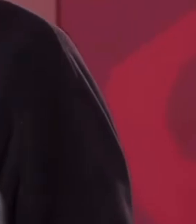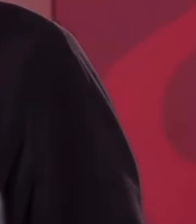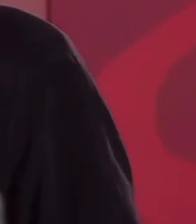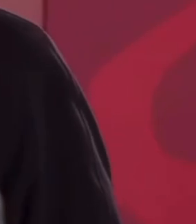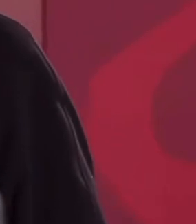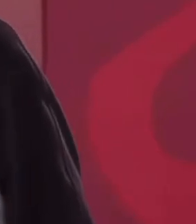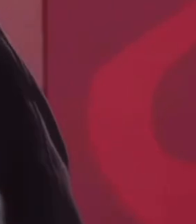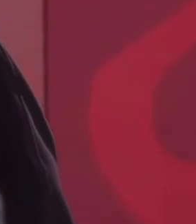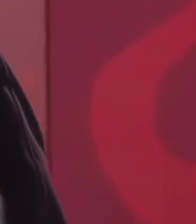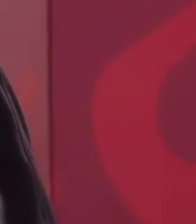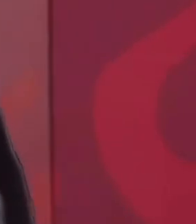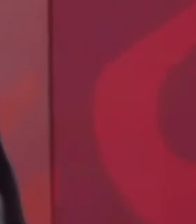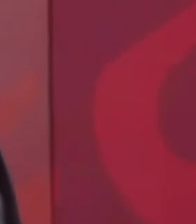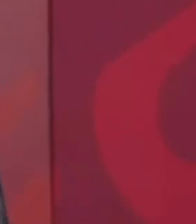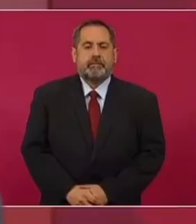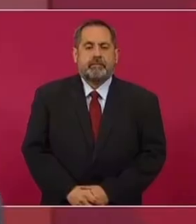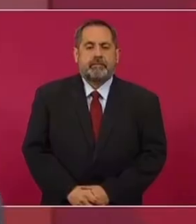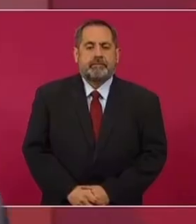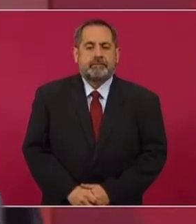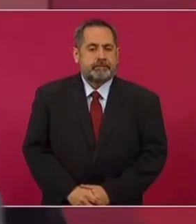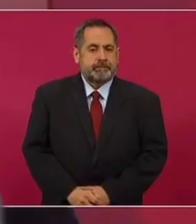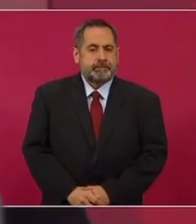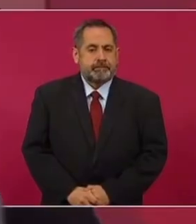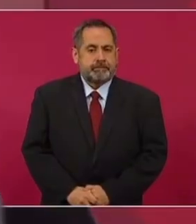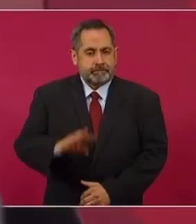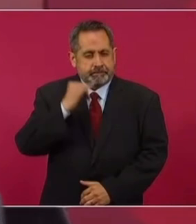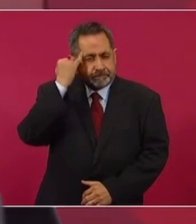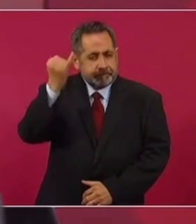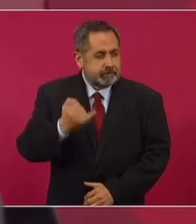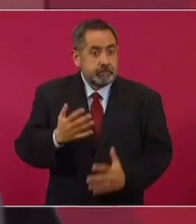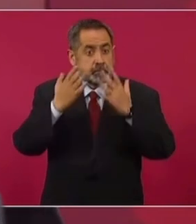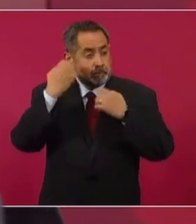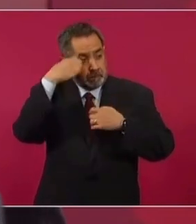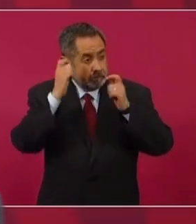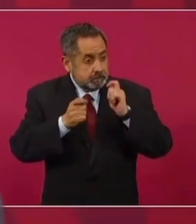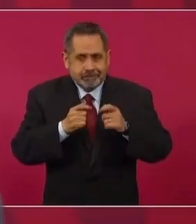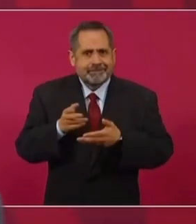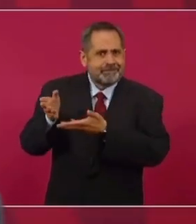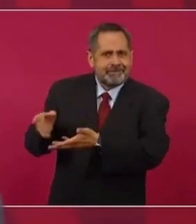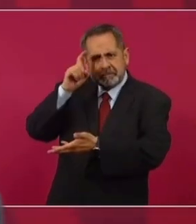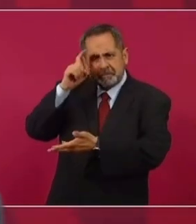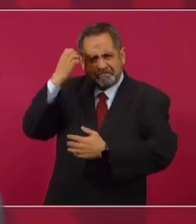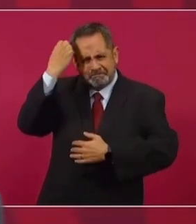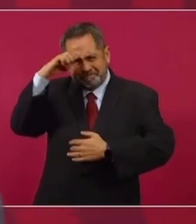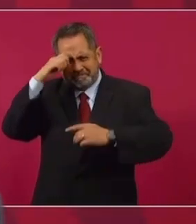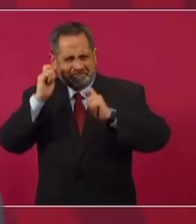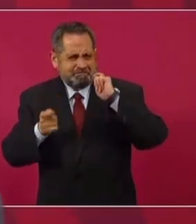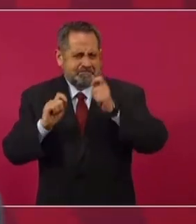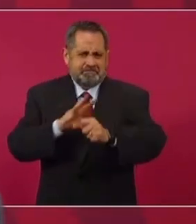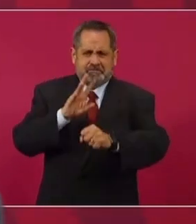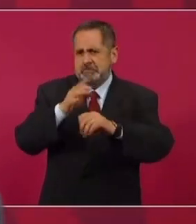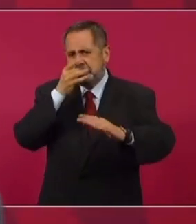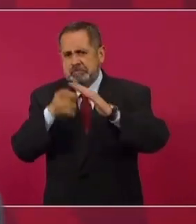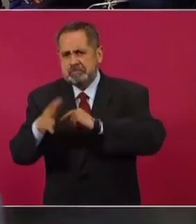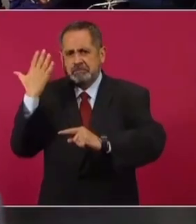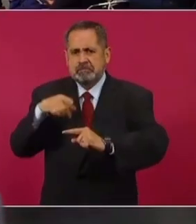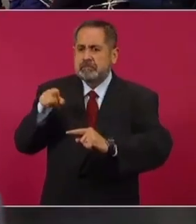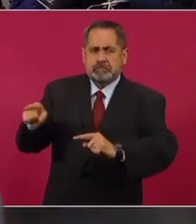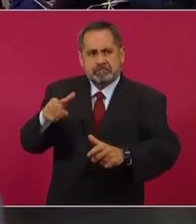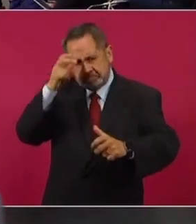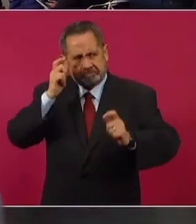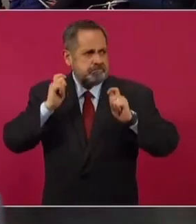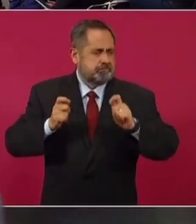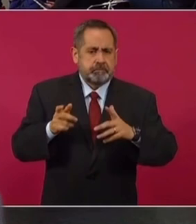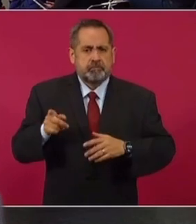Imagínense, si no tenemos un experto, pero además con la capacidad intelectual